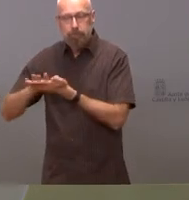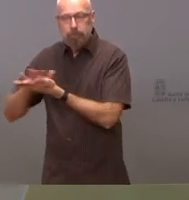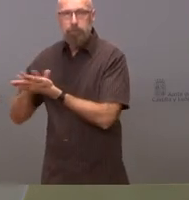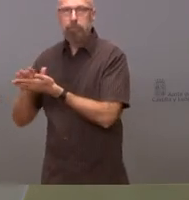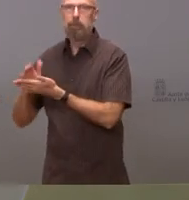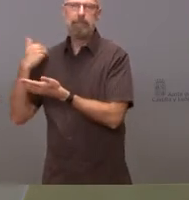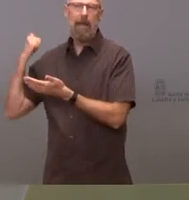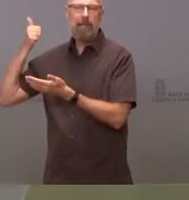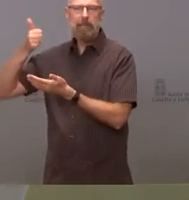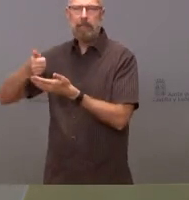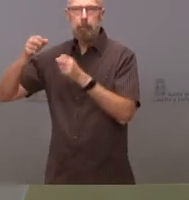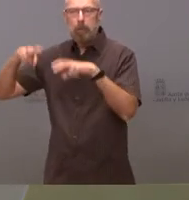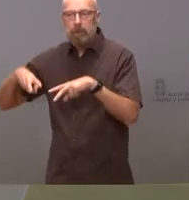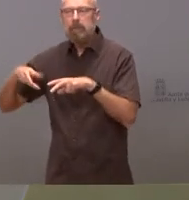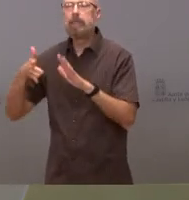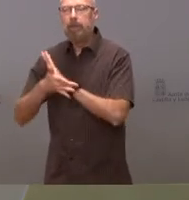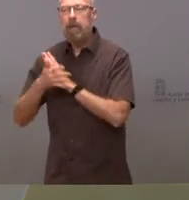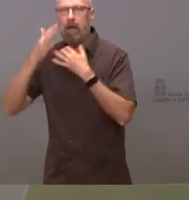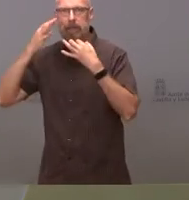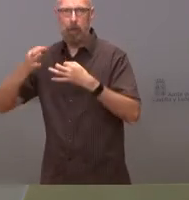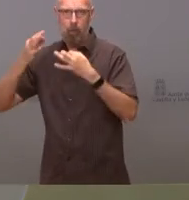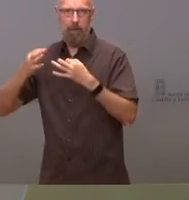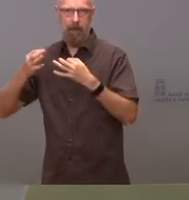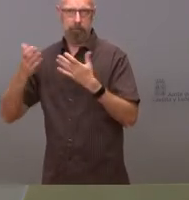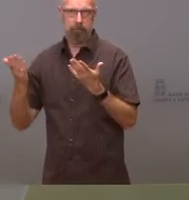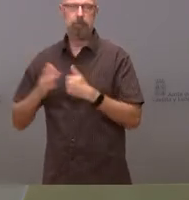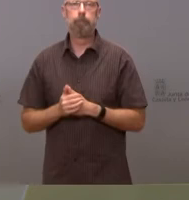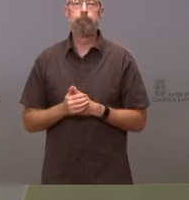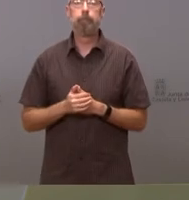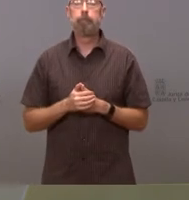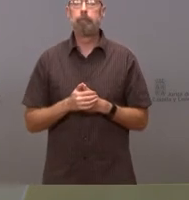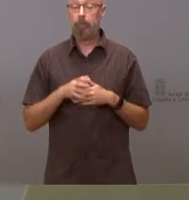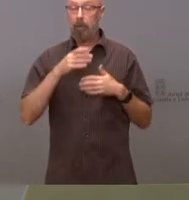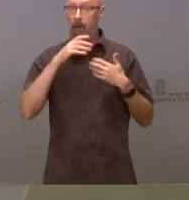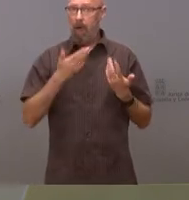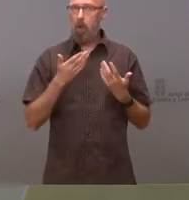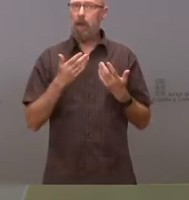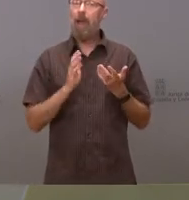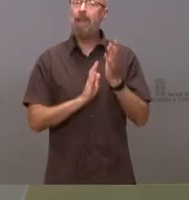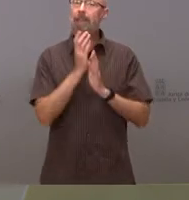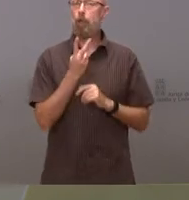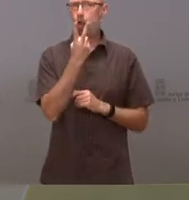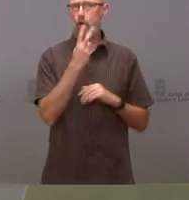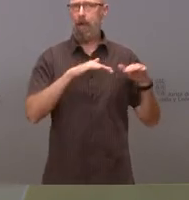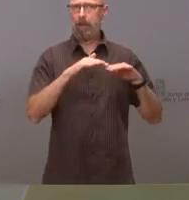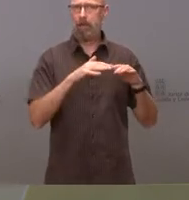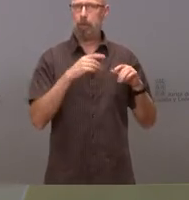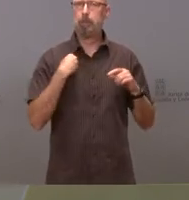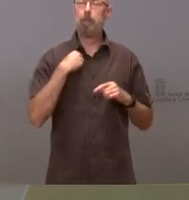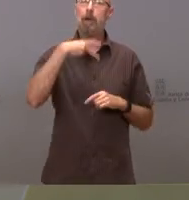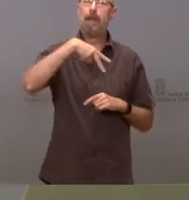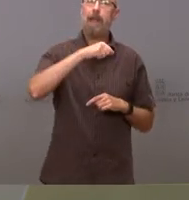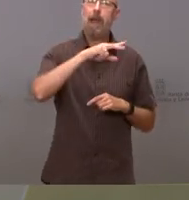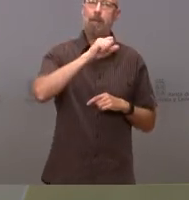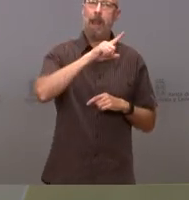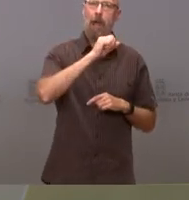absoluta la no reproducción. Ahora mismo hay dos incendios que están activos. Uno, el de Navalacruz y Cepeda de la Mora,